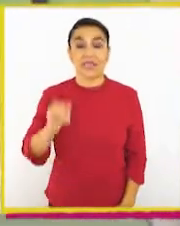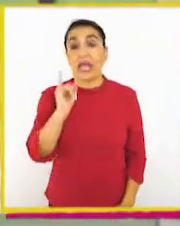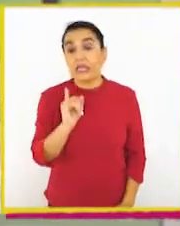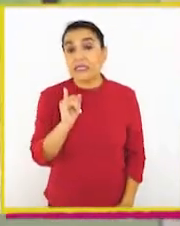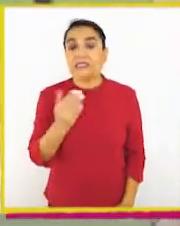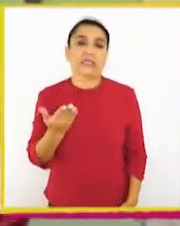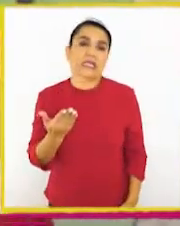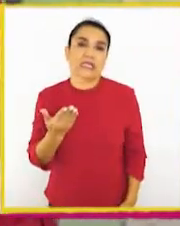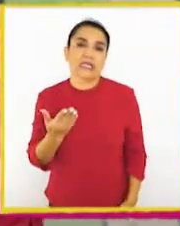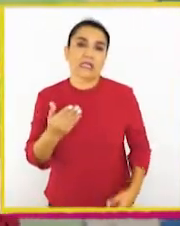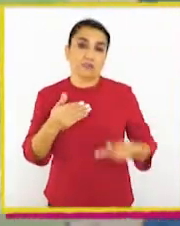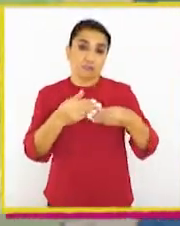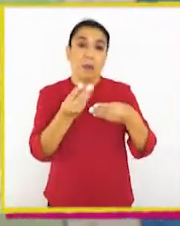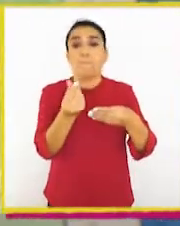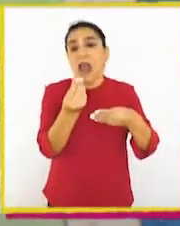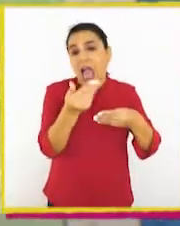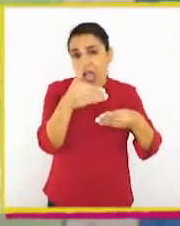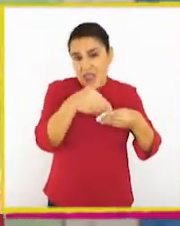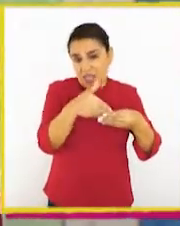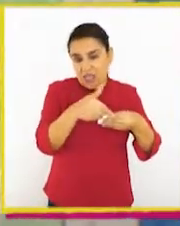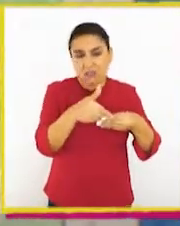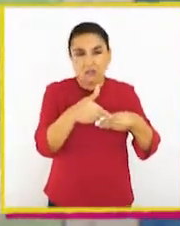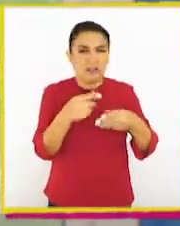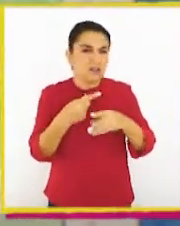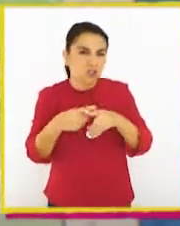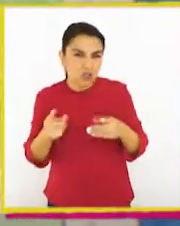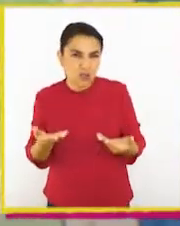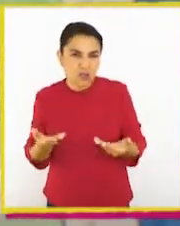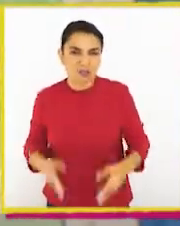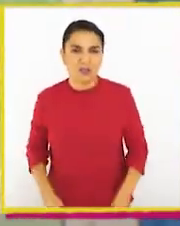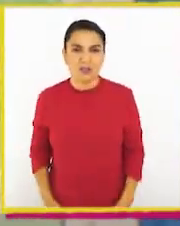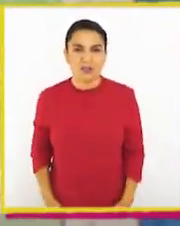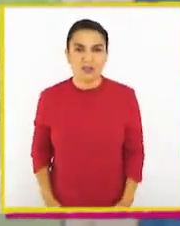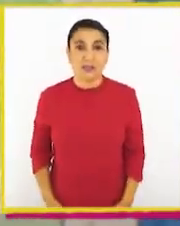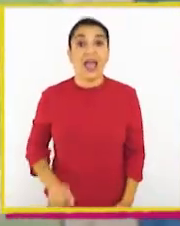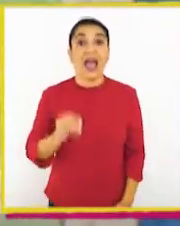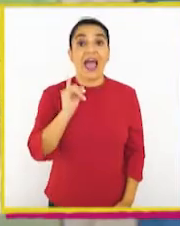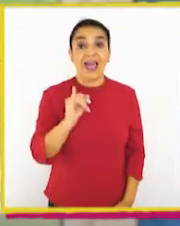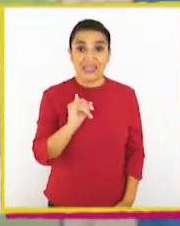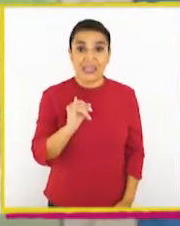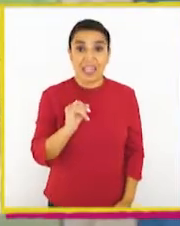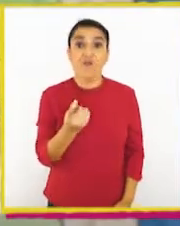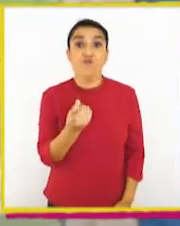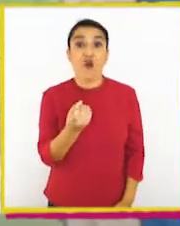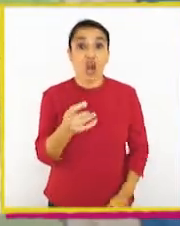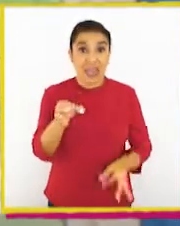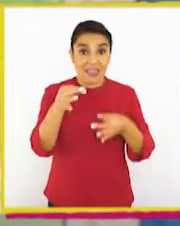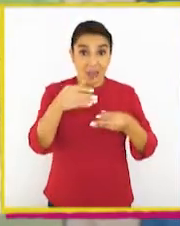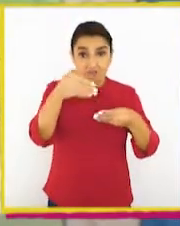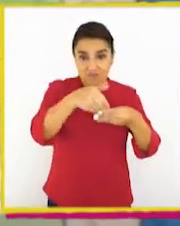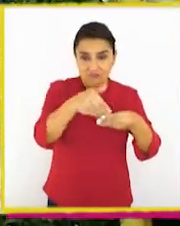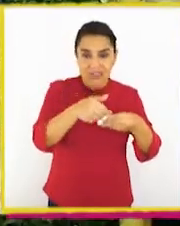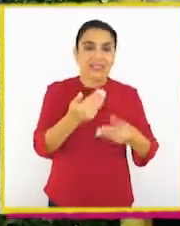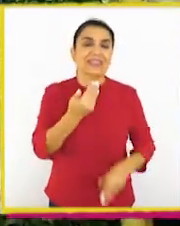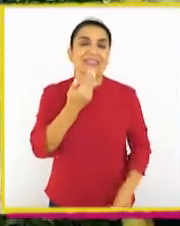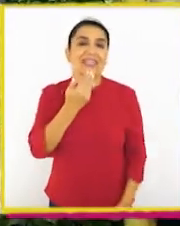¡Sí! Podemos encontrar plata. ¿Qué más? ¡Así es! Boletas.